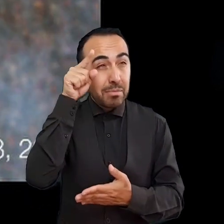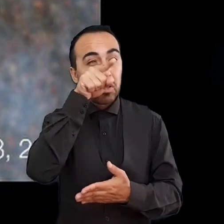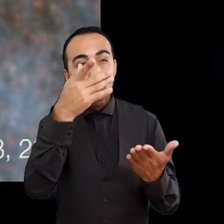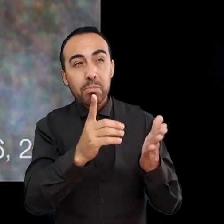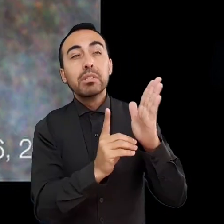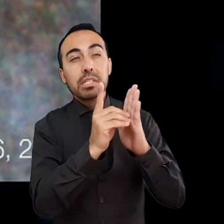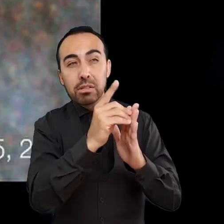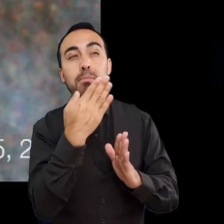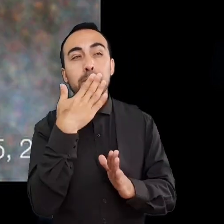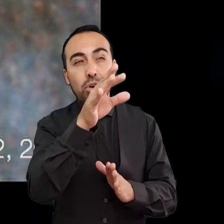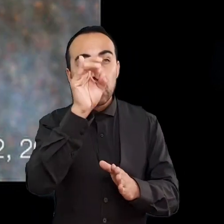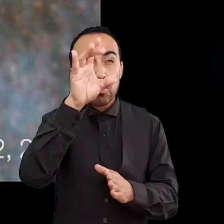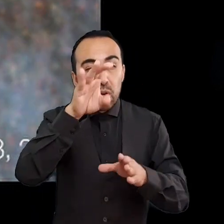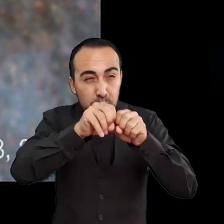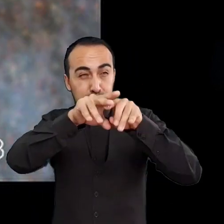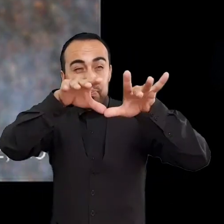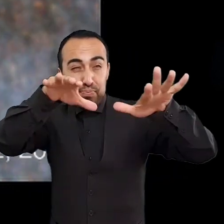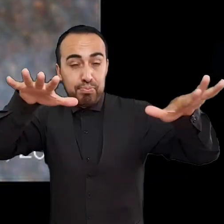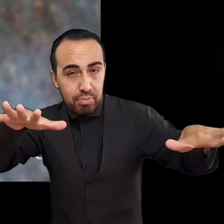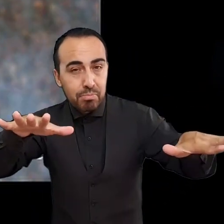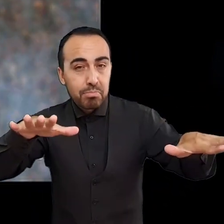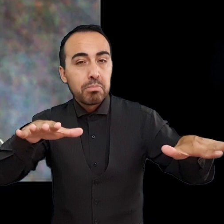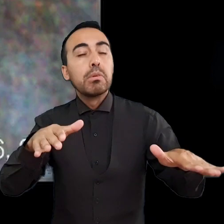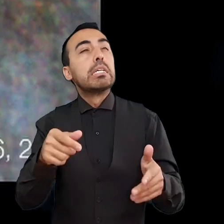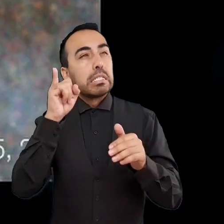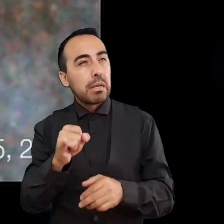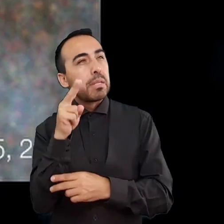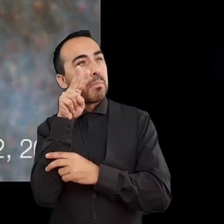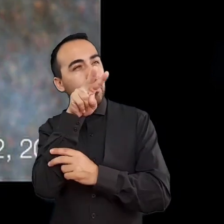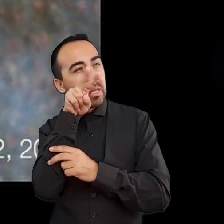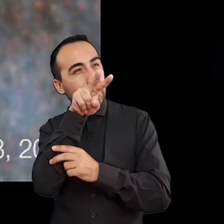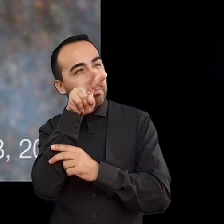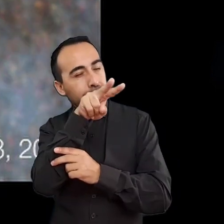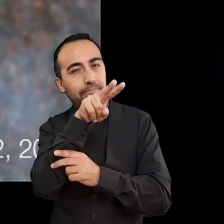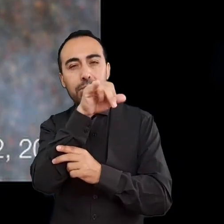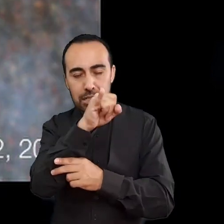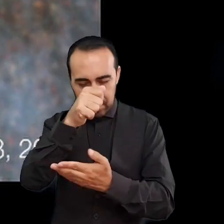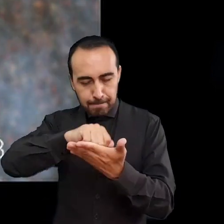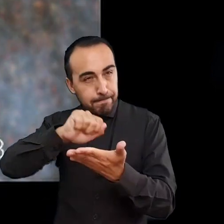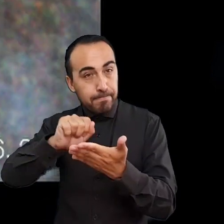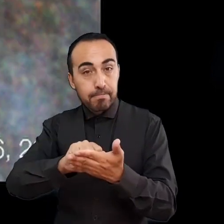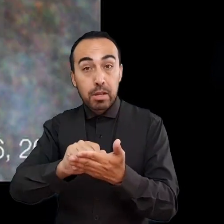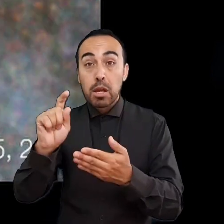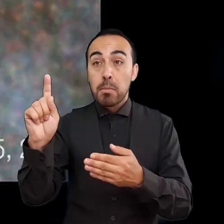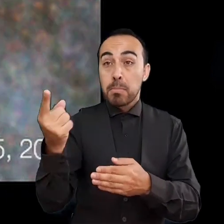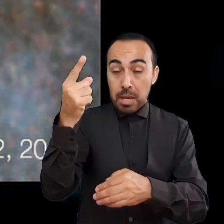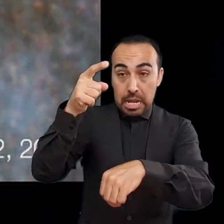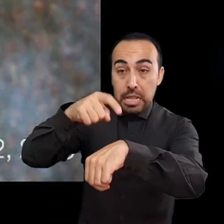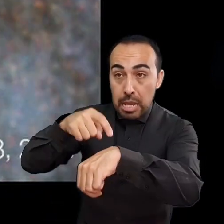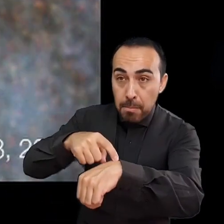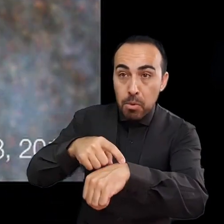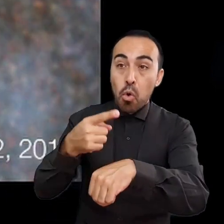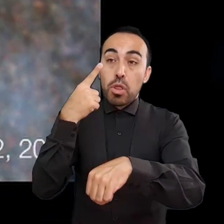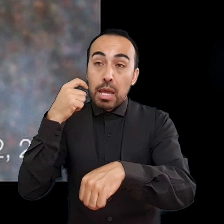días después de la explosión. A partir de estas observaciones en fases muy tempranas, podemos estimar los